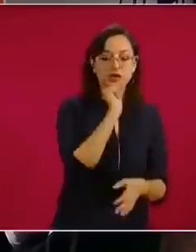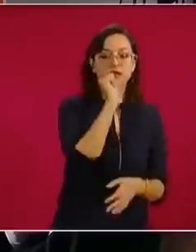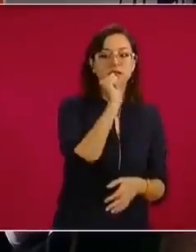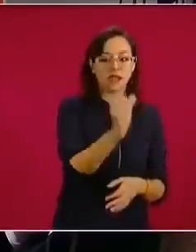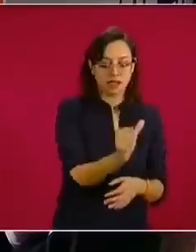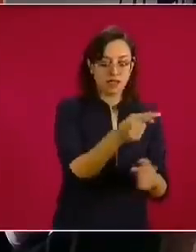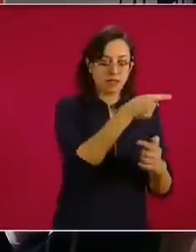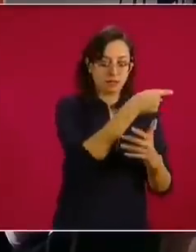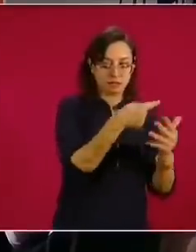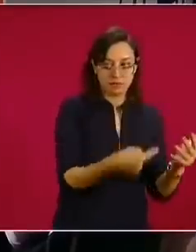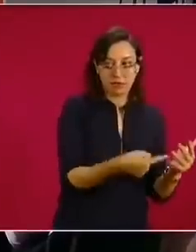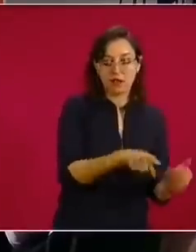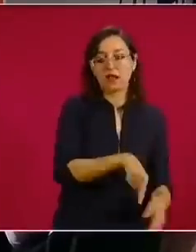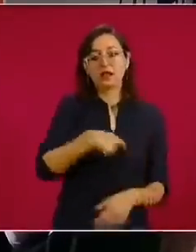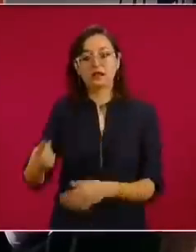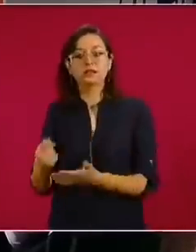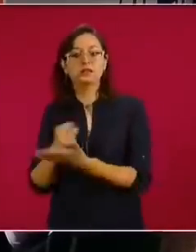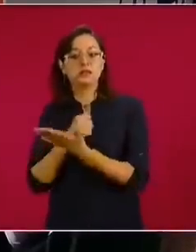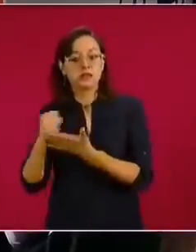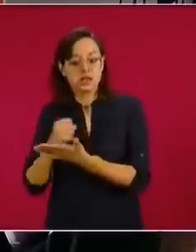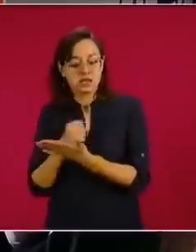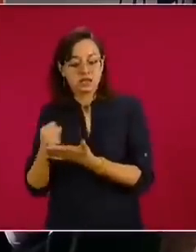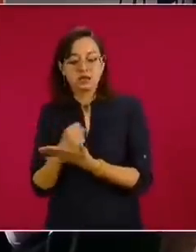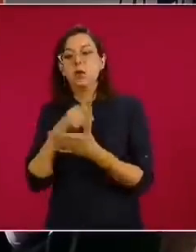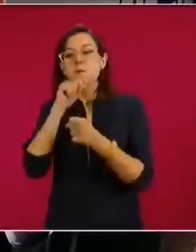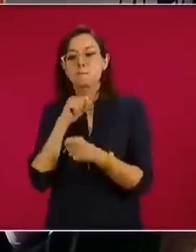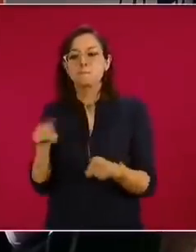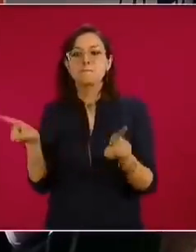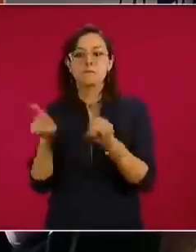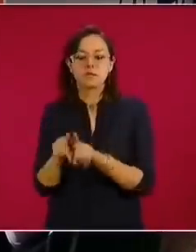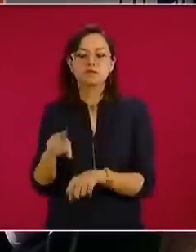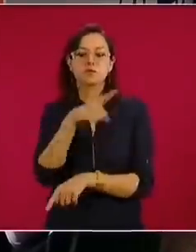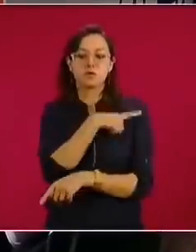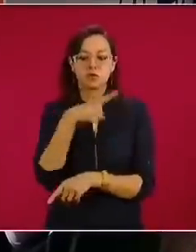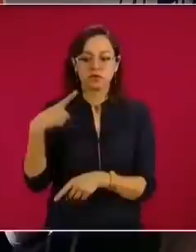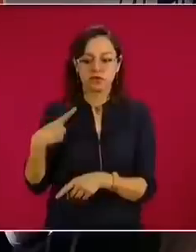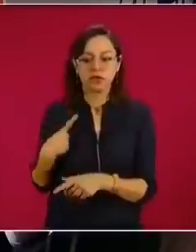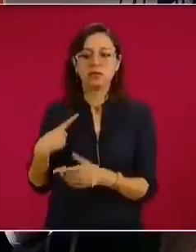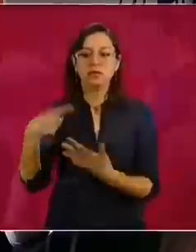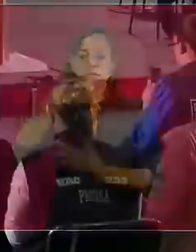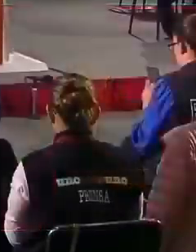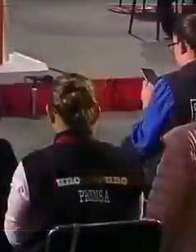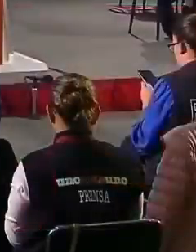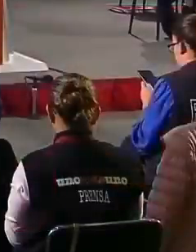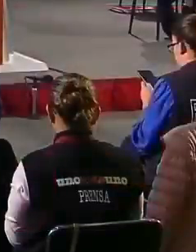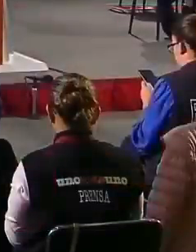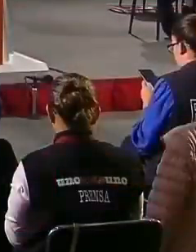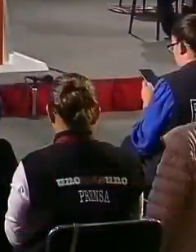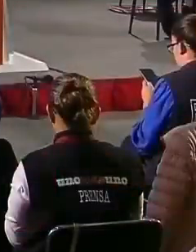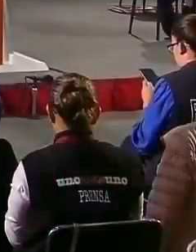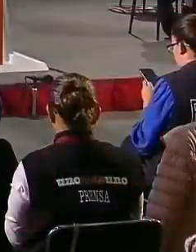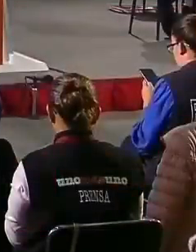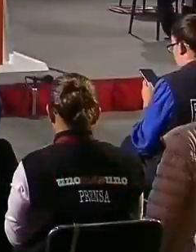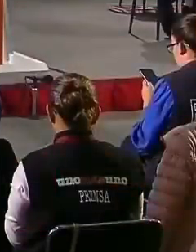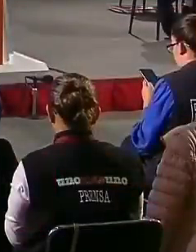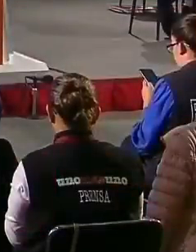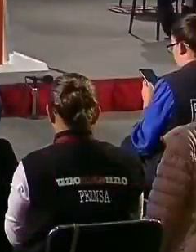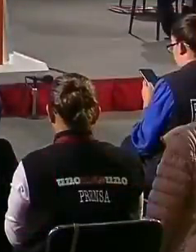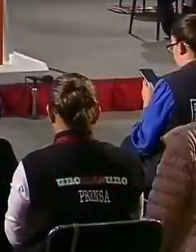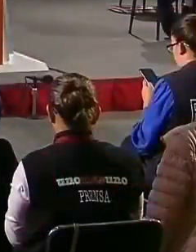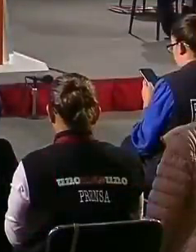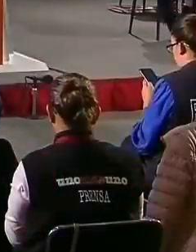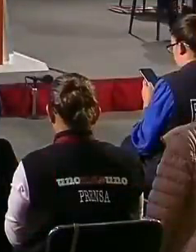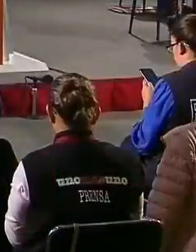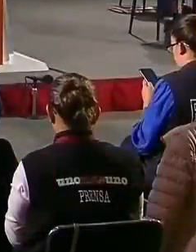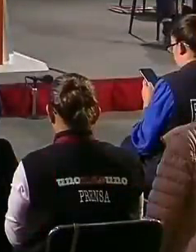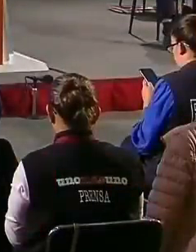en el caso de crédito a la palabra vamos a tener como condición que están inscritos en el